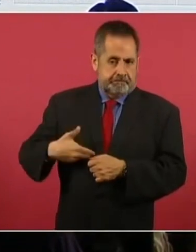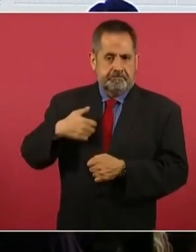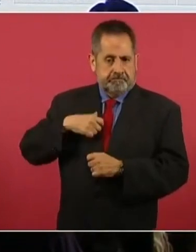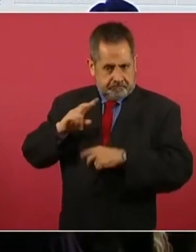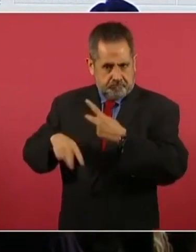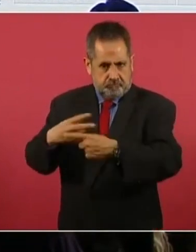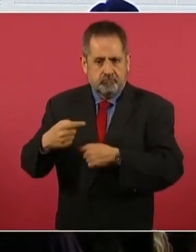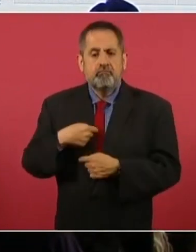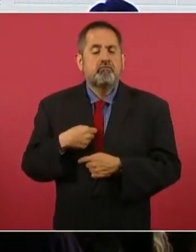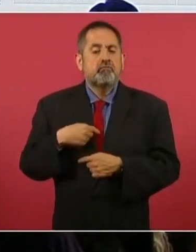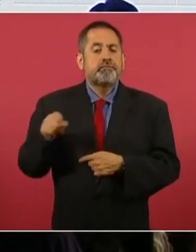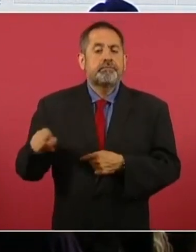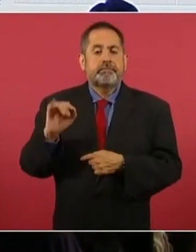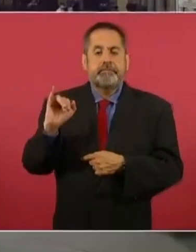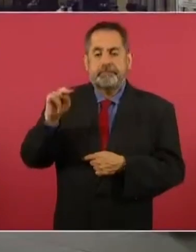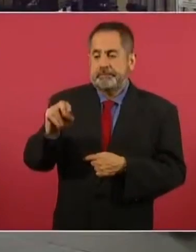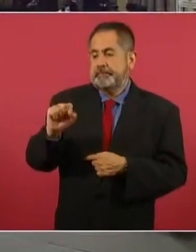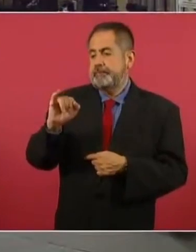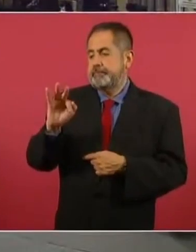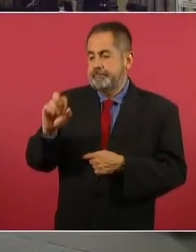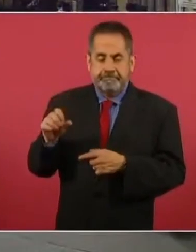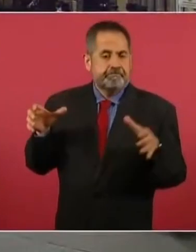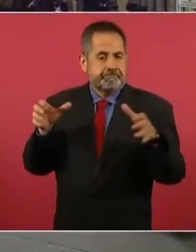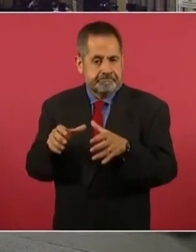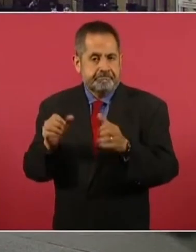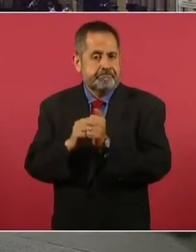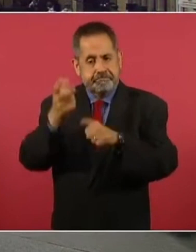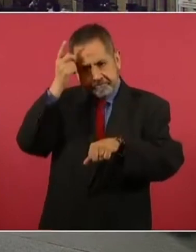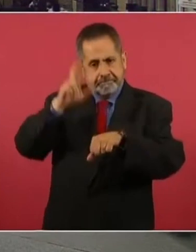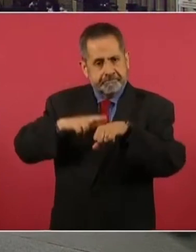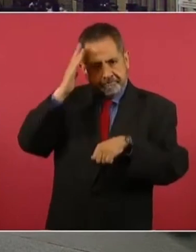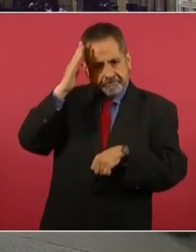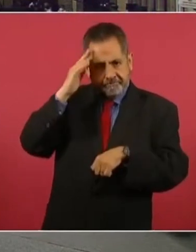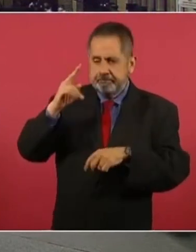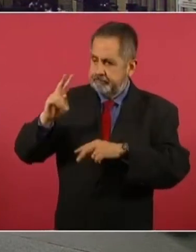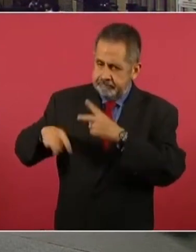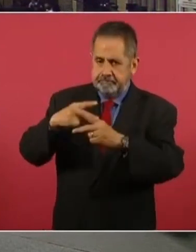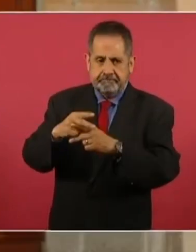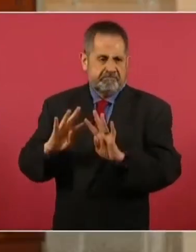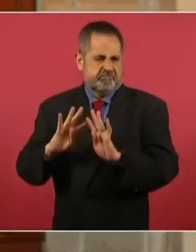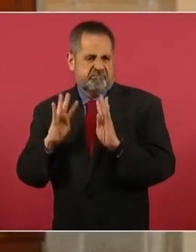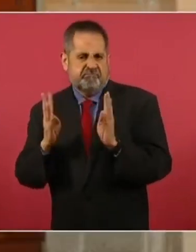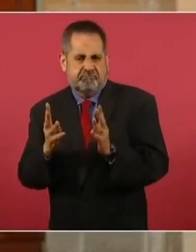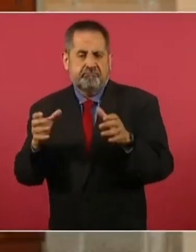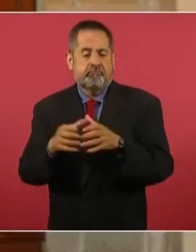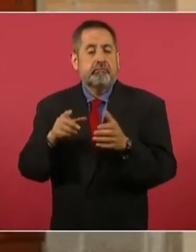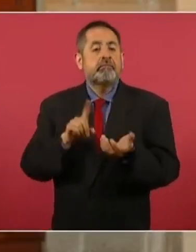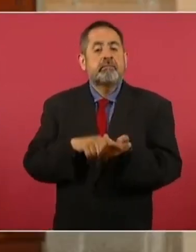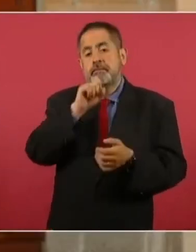el personal del INCIFO que ya referimos con el director general de esta institución y ONU Mujeres